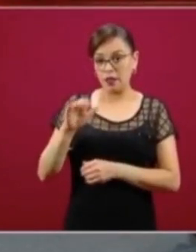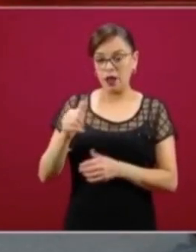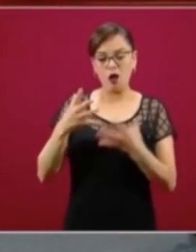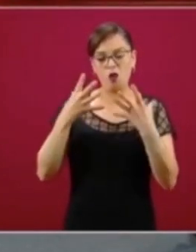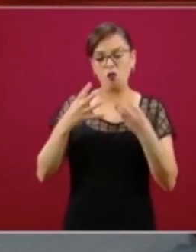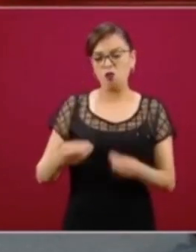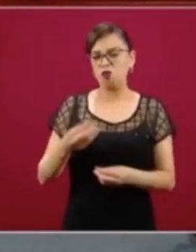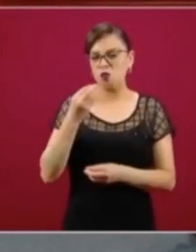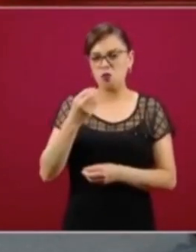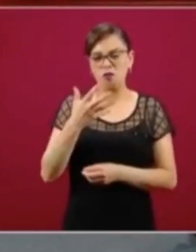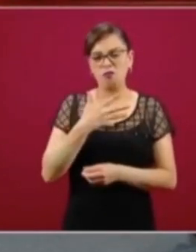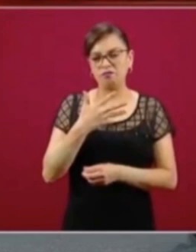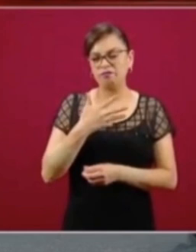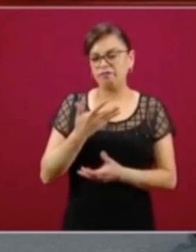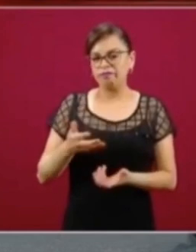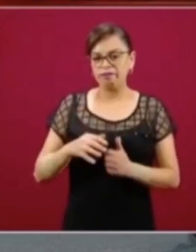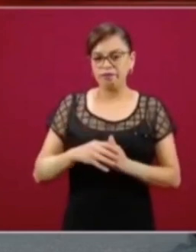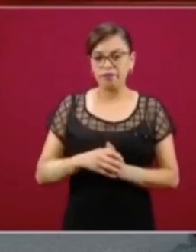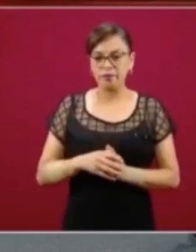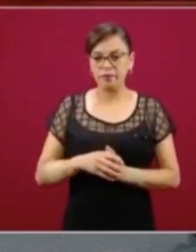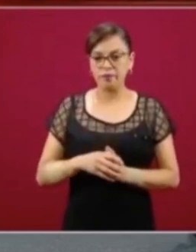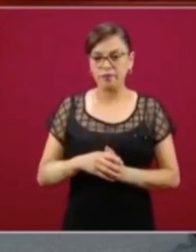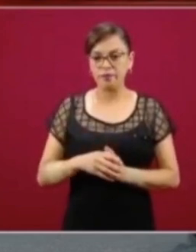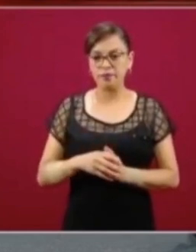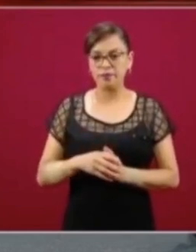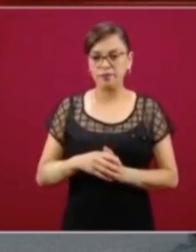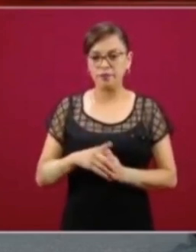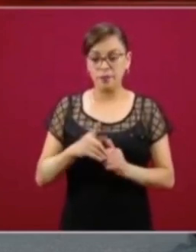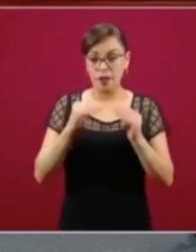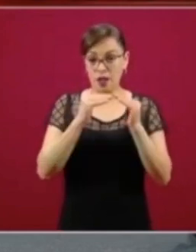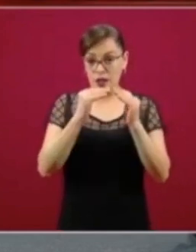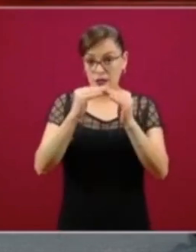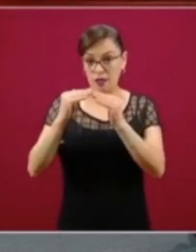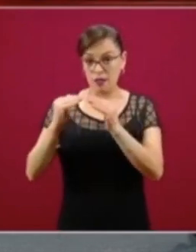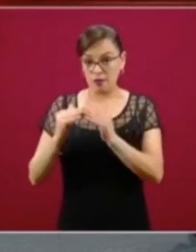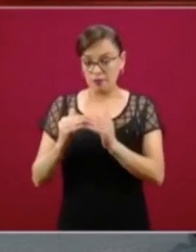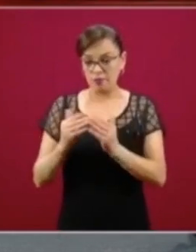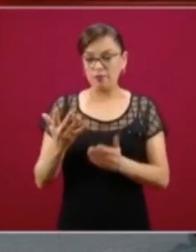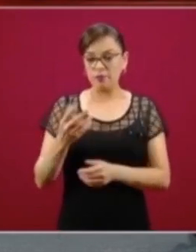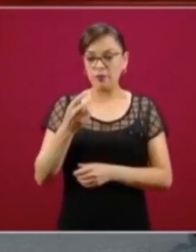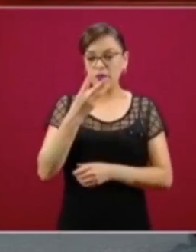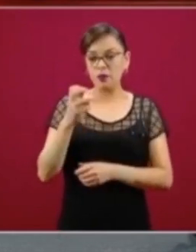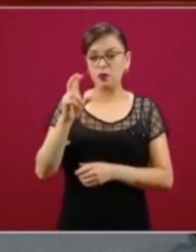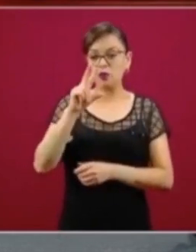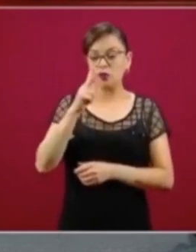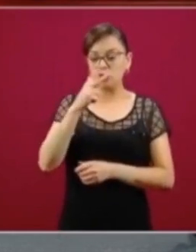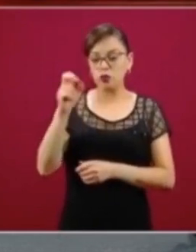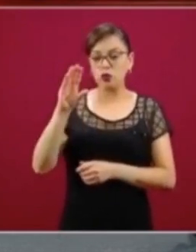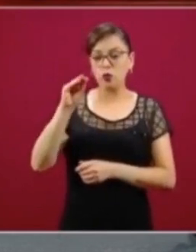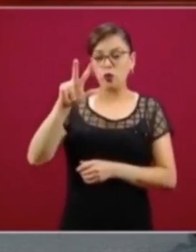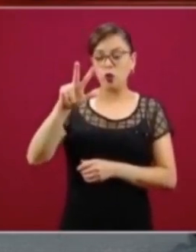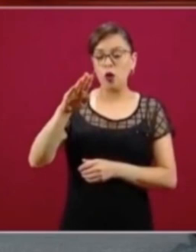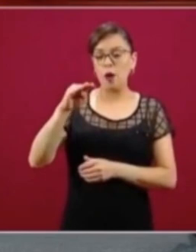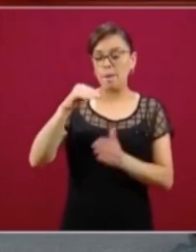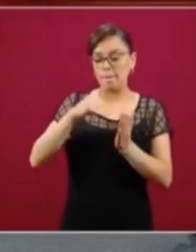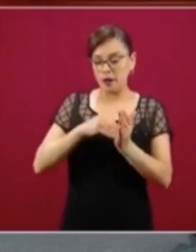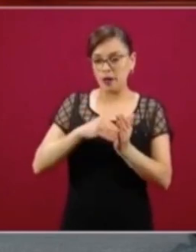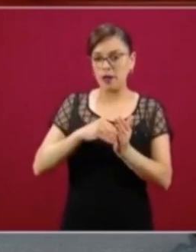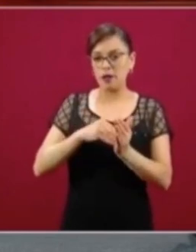Estos cuestionarios y domicilios están ubicados en 300, 898 mil localidades y colonias,